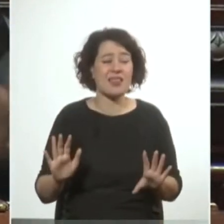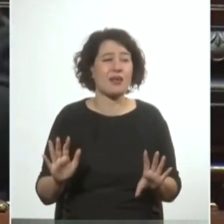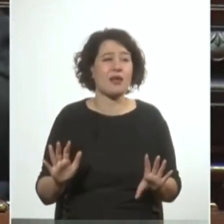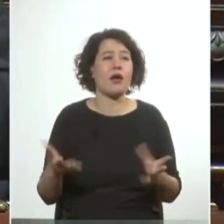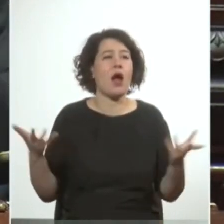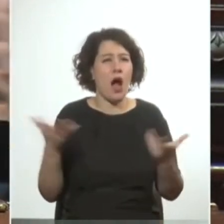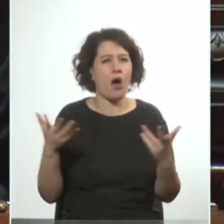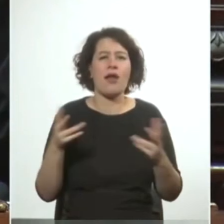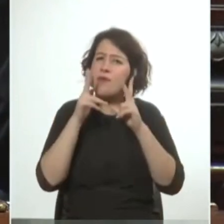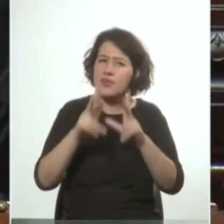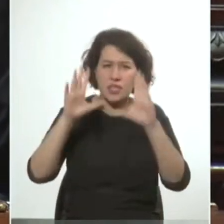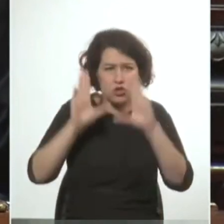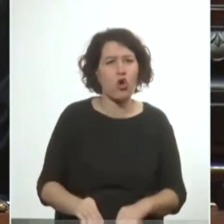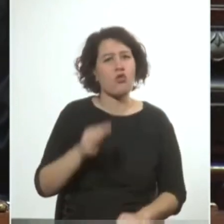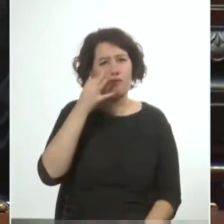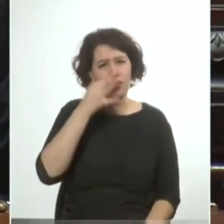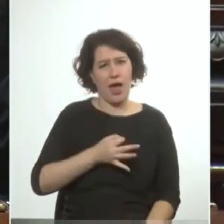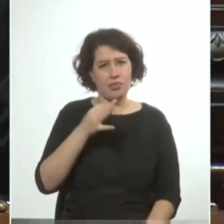ahora vamos a decir toda la verdad